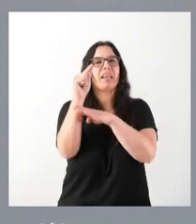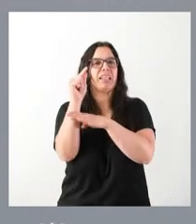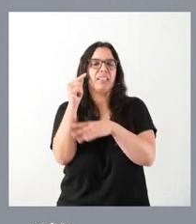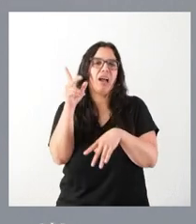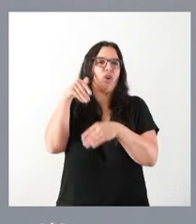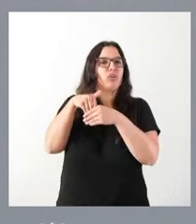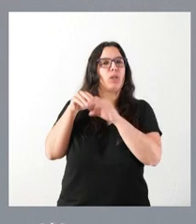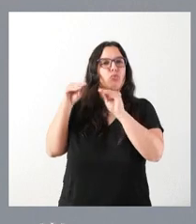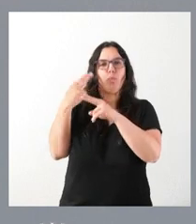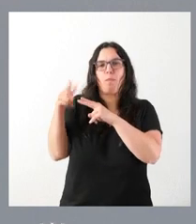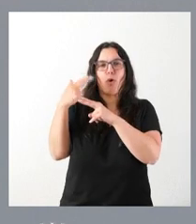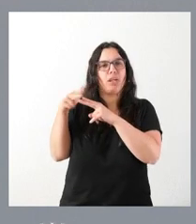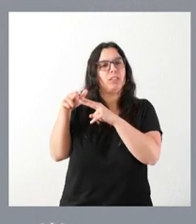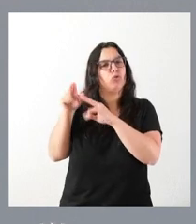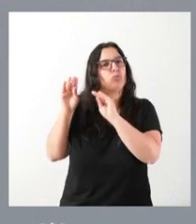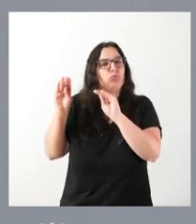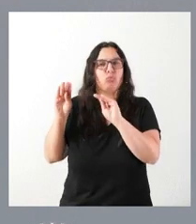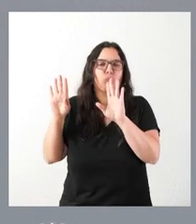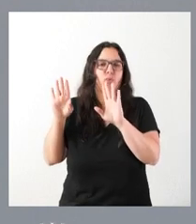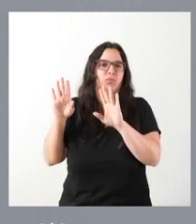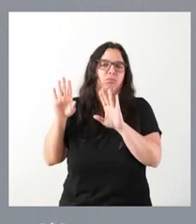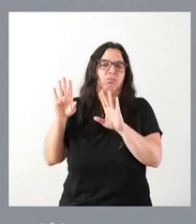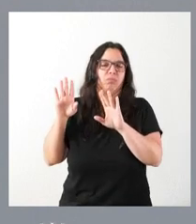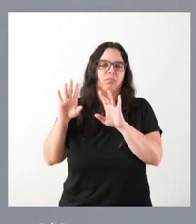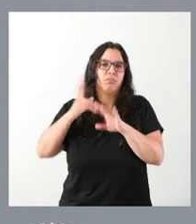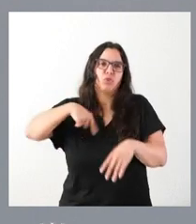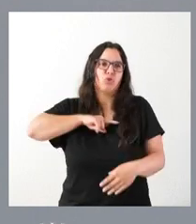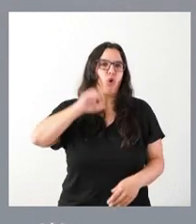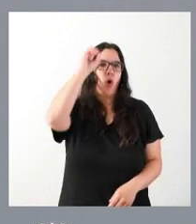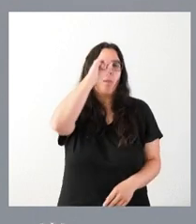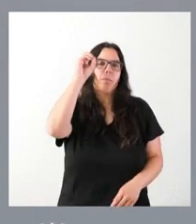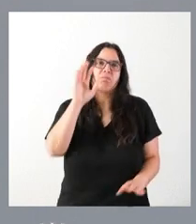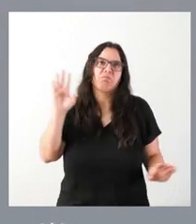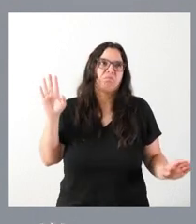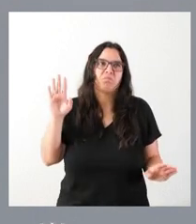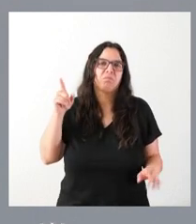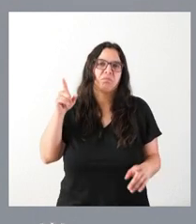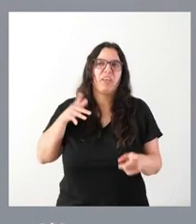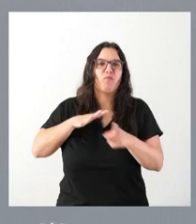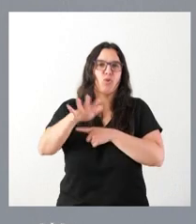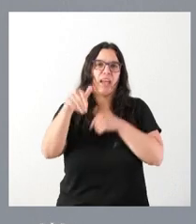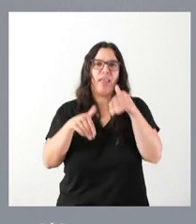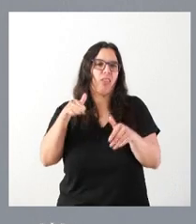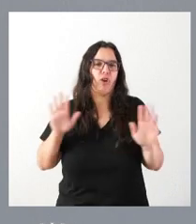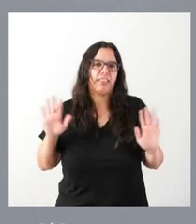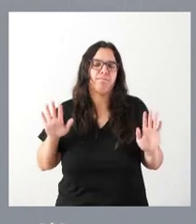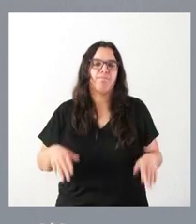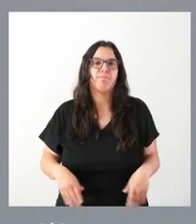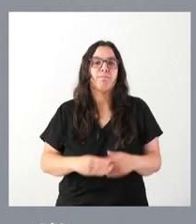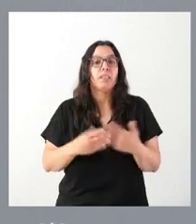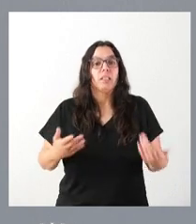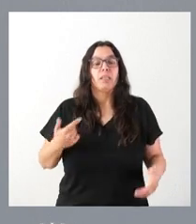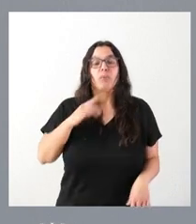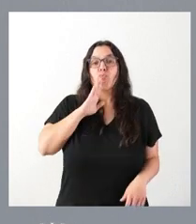contenido político y un claro contenido que, a nuestro juicio, tiene un impacto electoral. Sí que es bueno